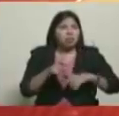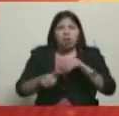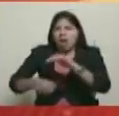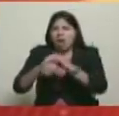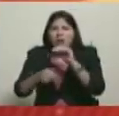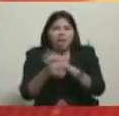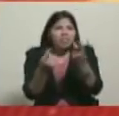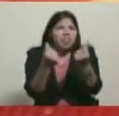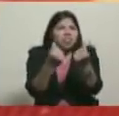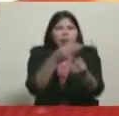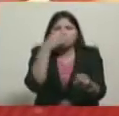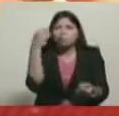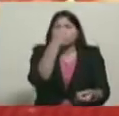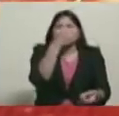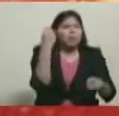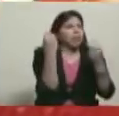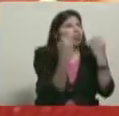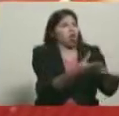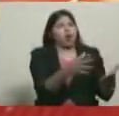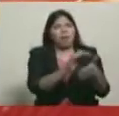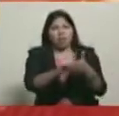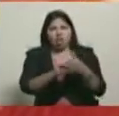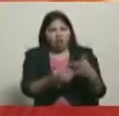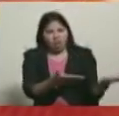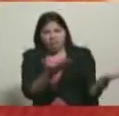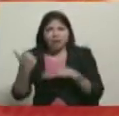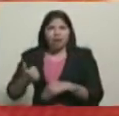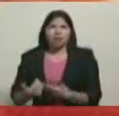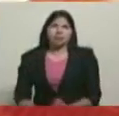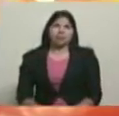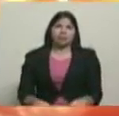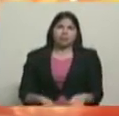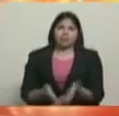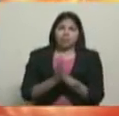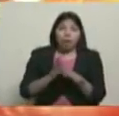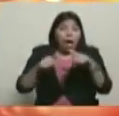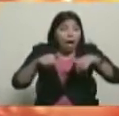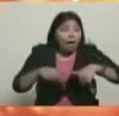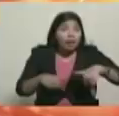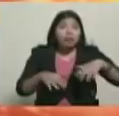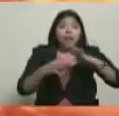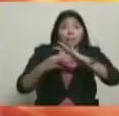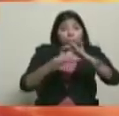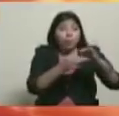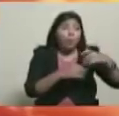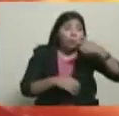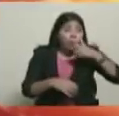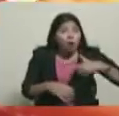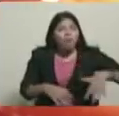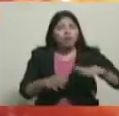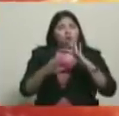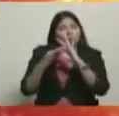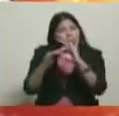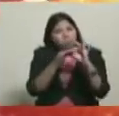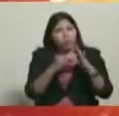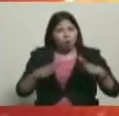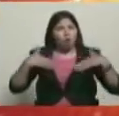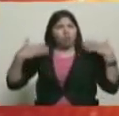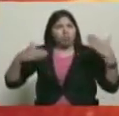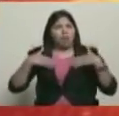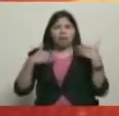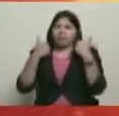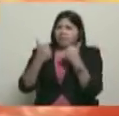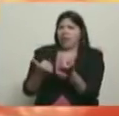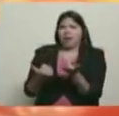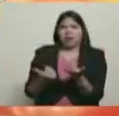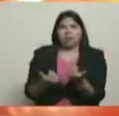de por medio para operaciones de esta naturaleza. Aquí lo que van a conseguir es un pueblo unido. Aquí lo que van a conseguir es un pueblo contento, alegre. Ya